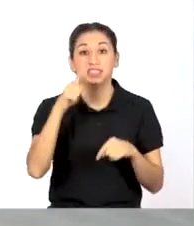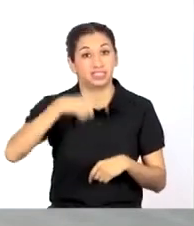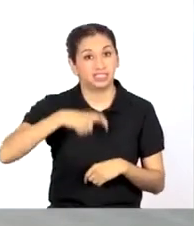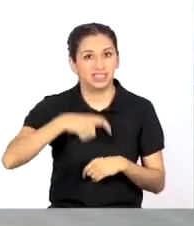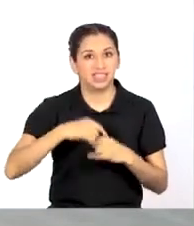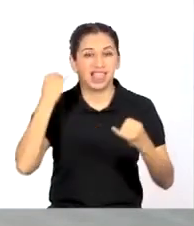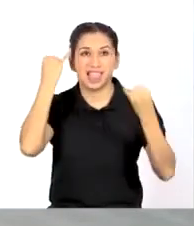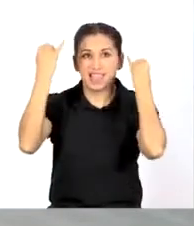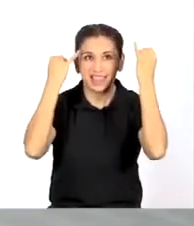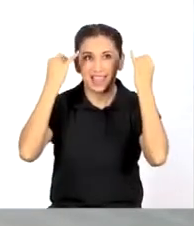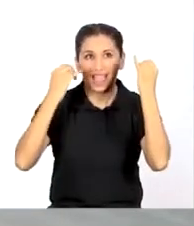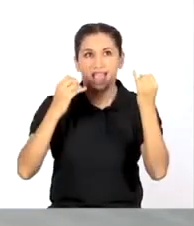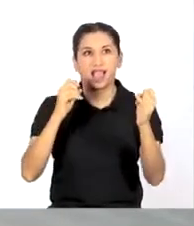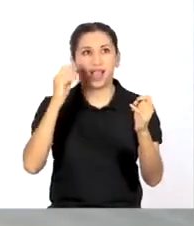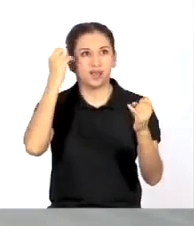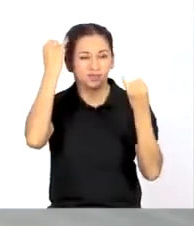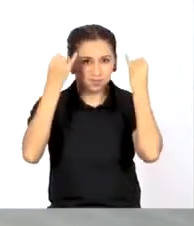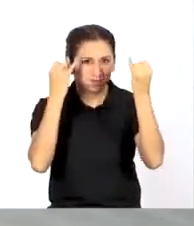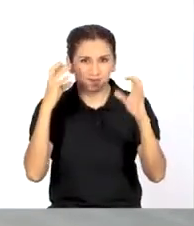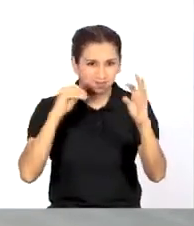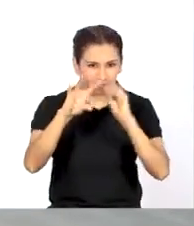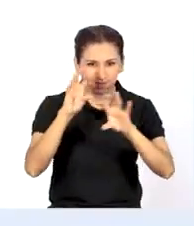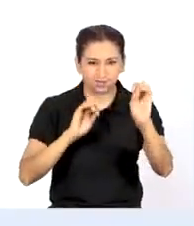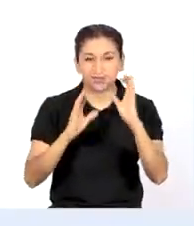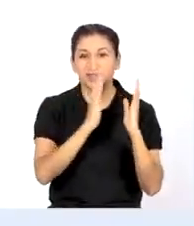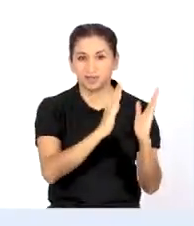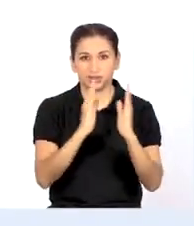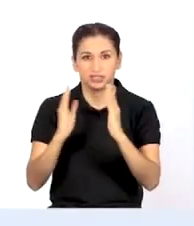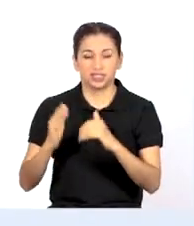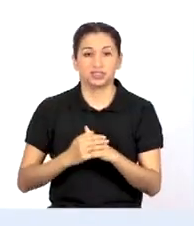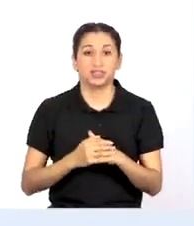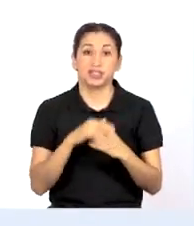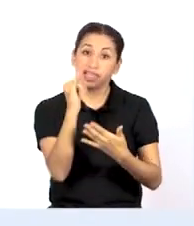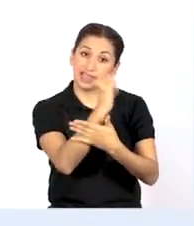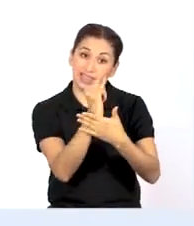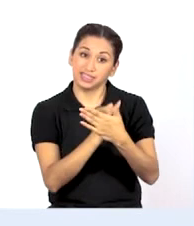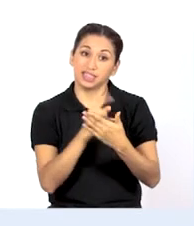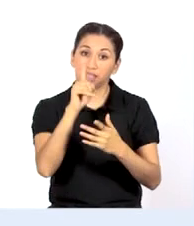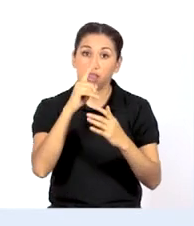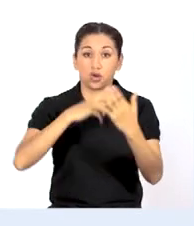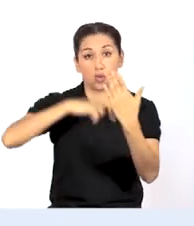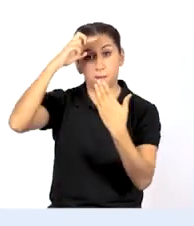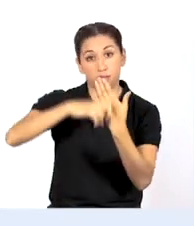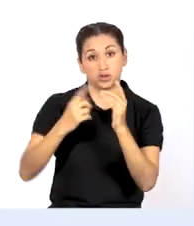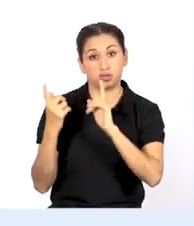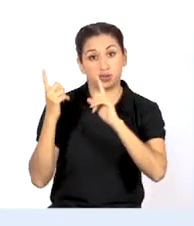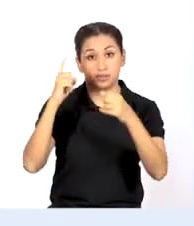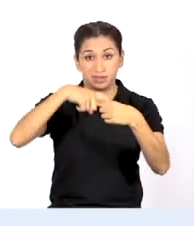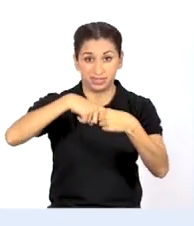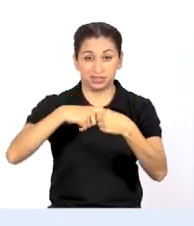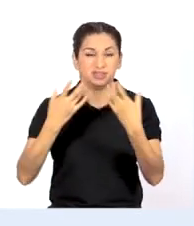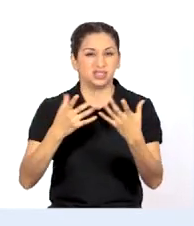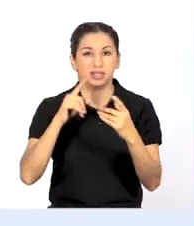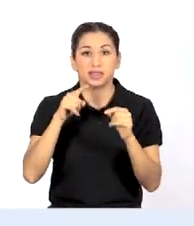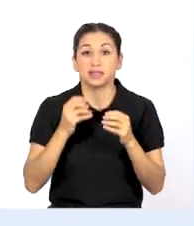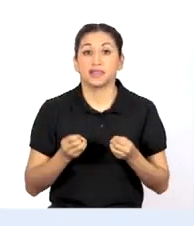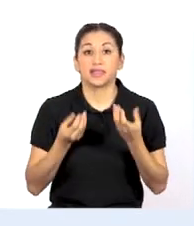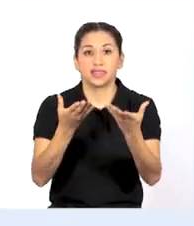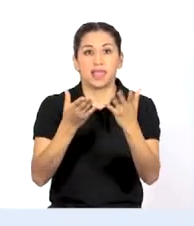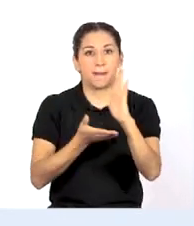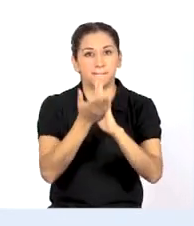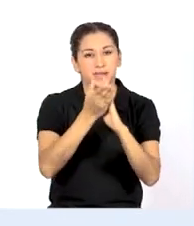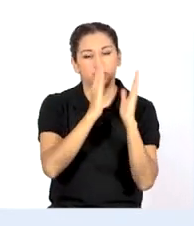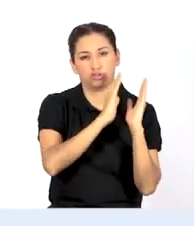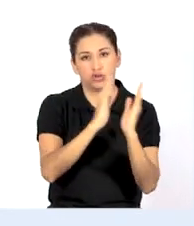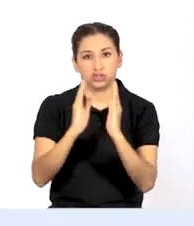Eso requiere de creatividad y planificación. Diseñar un plan de proyecto participativo permite que el proyecto